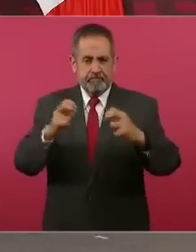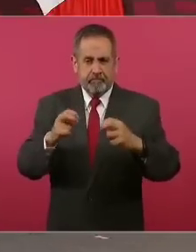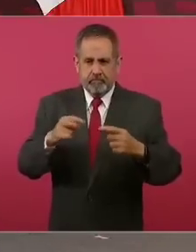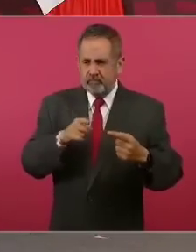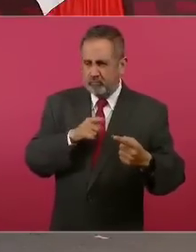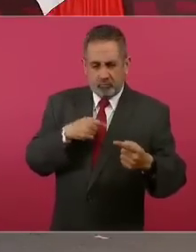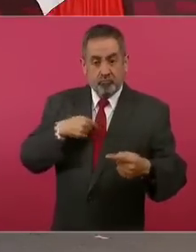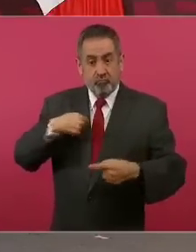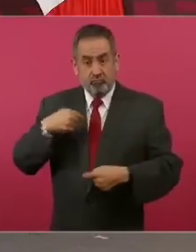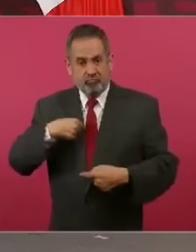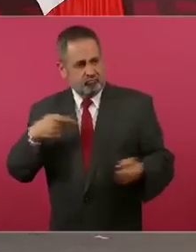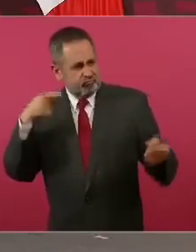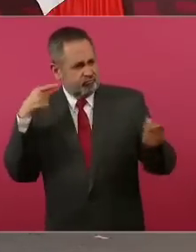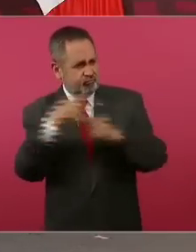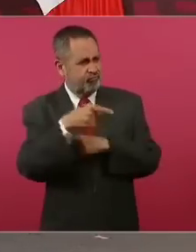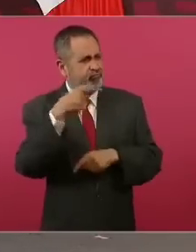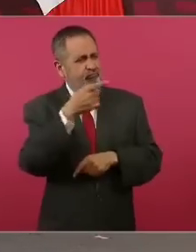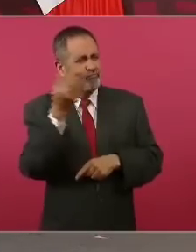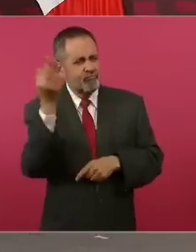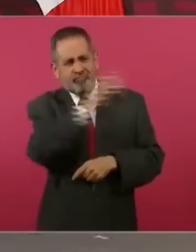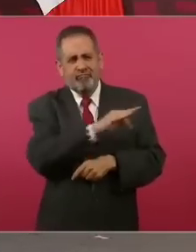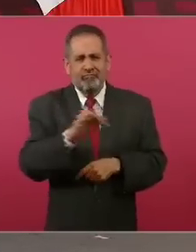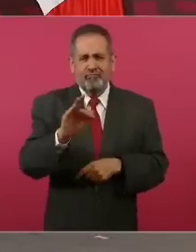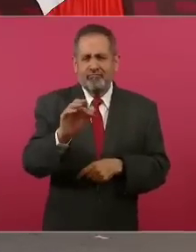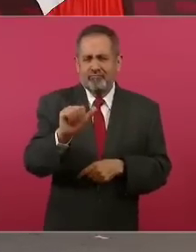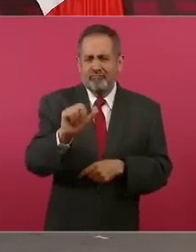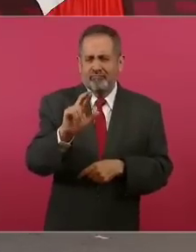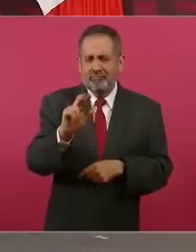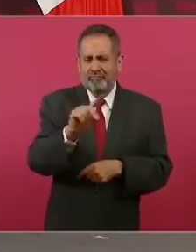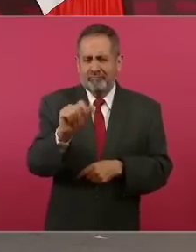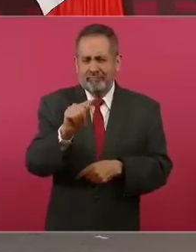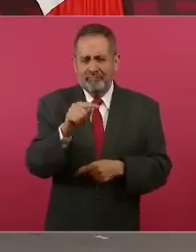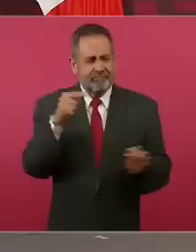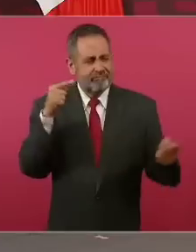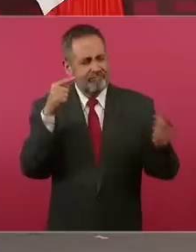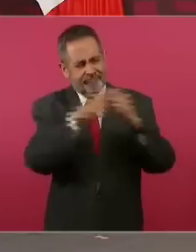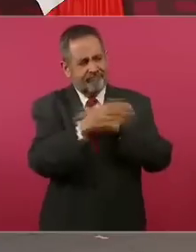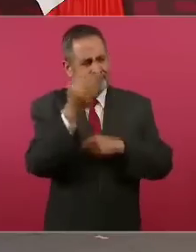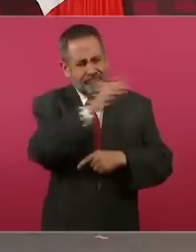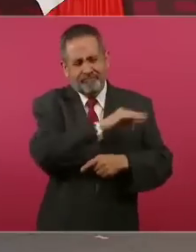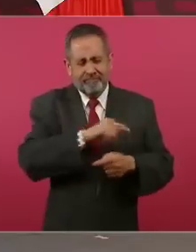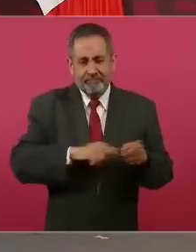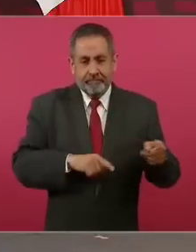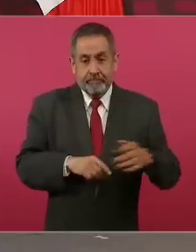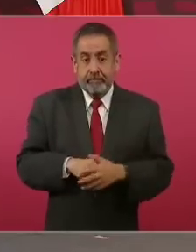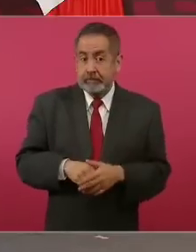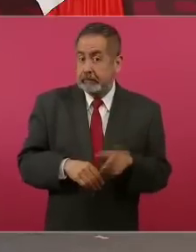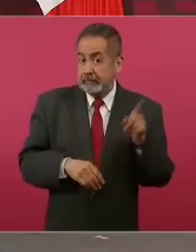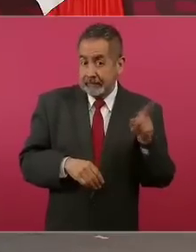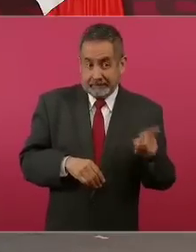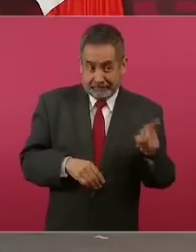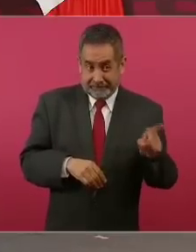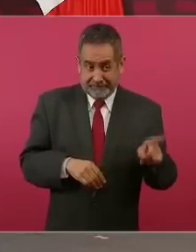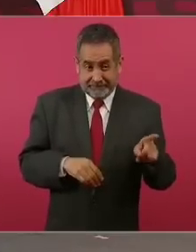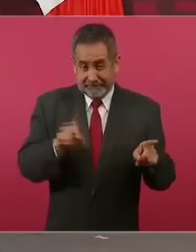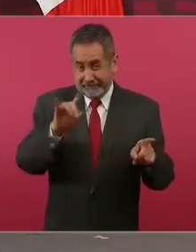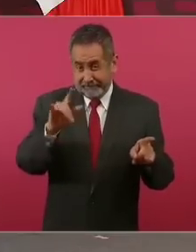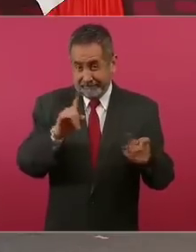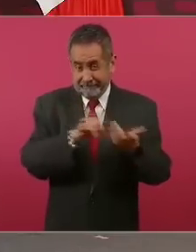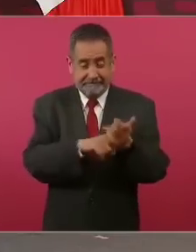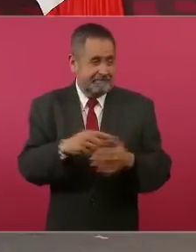dije farsante, es uno de los abogados